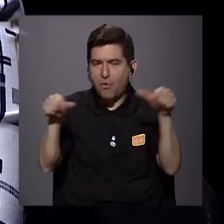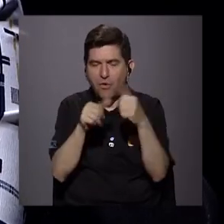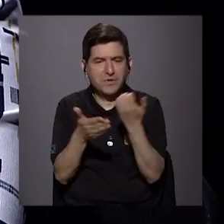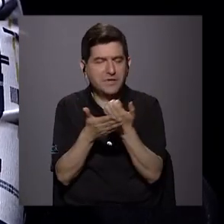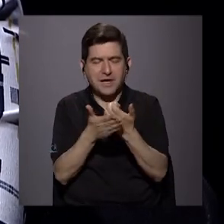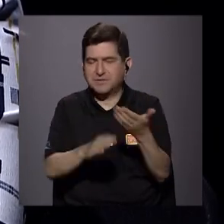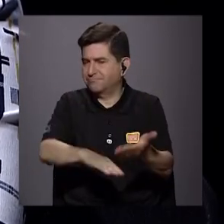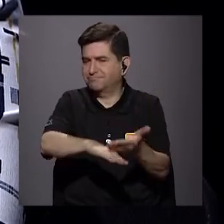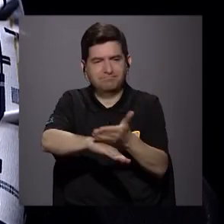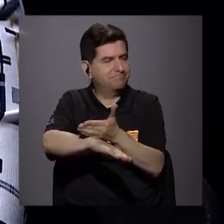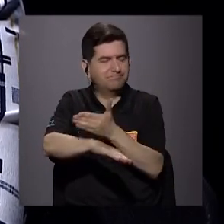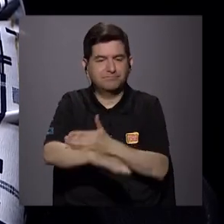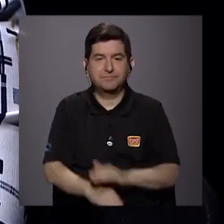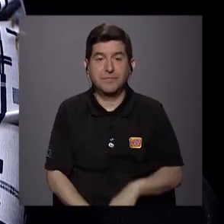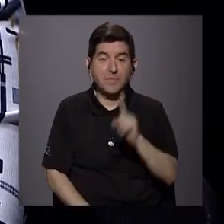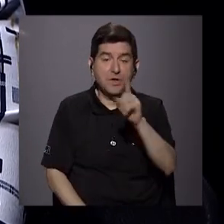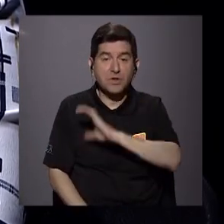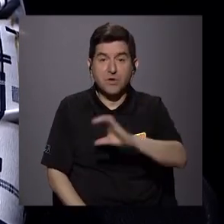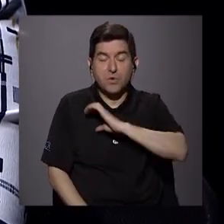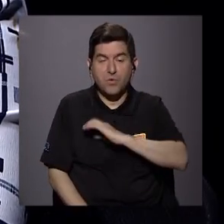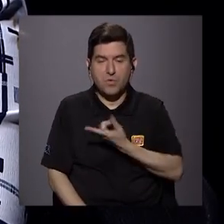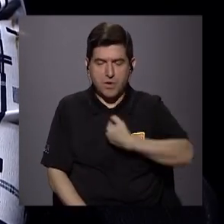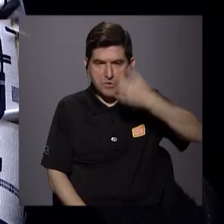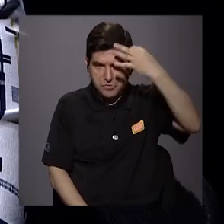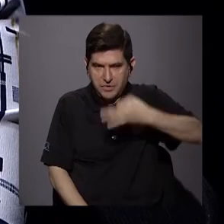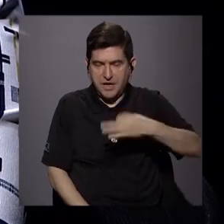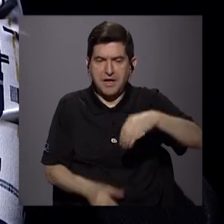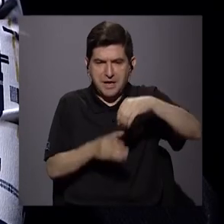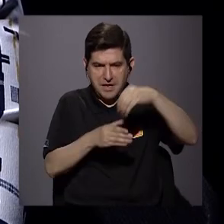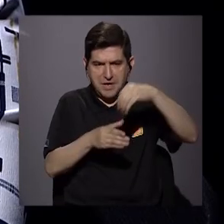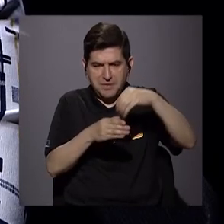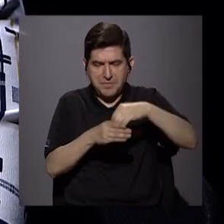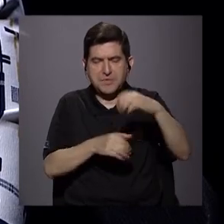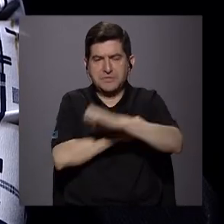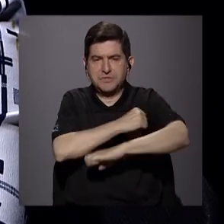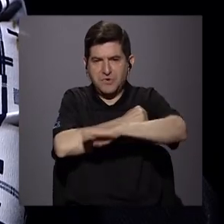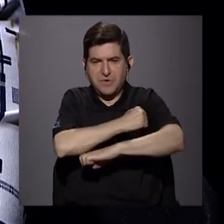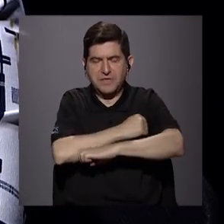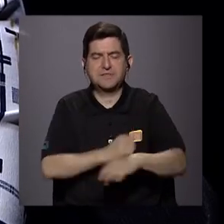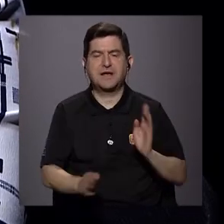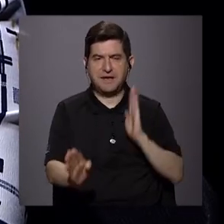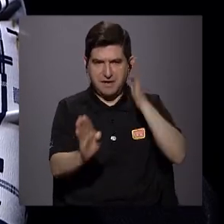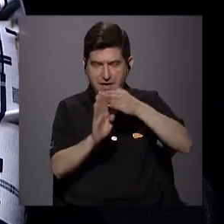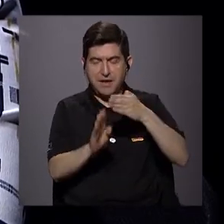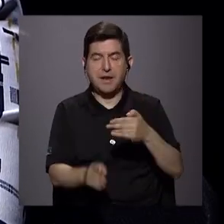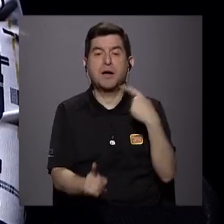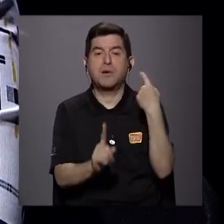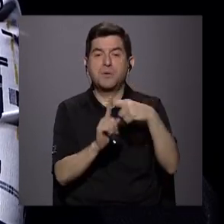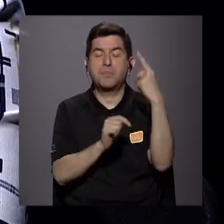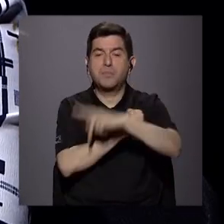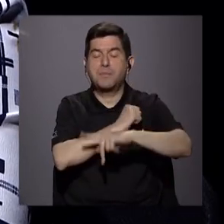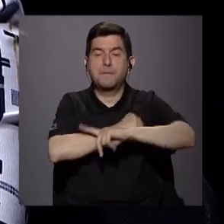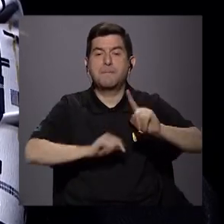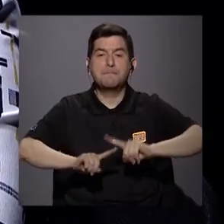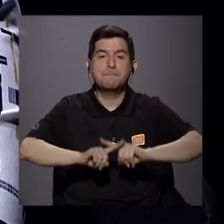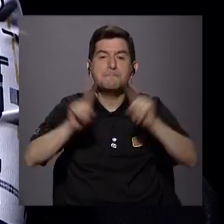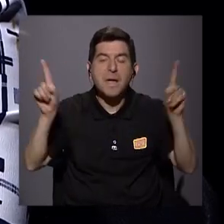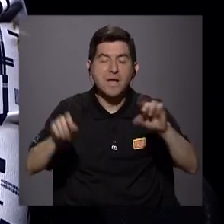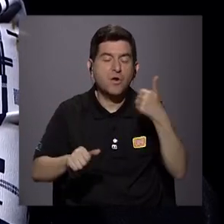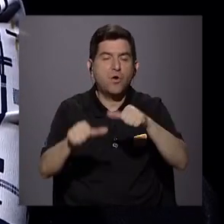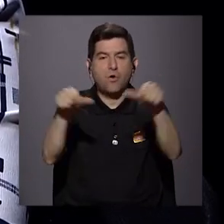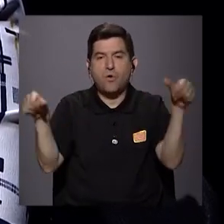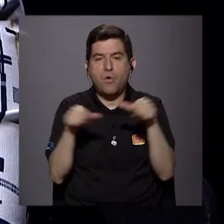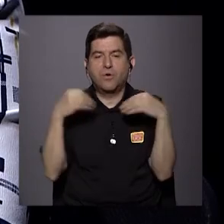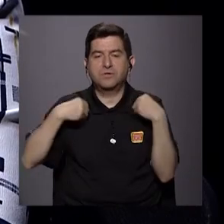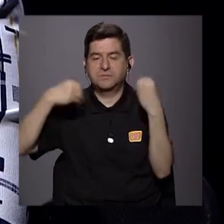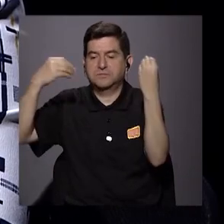tenemos una particularidad que hemos apostado mucho a la inversión extranjera directa, que es muy positivo para el país, pero se han quedado abandonados otros